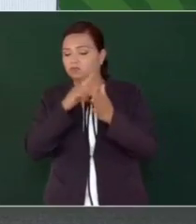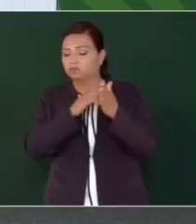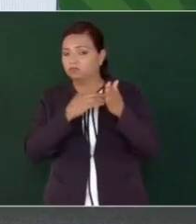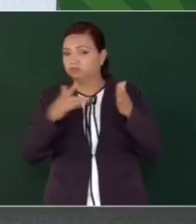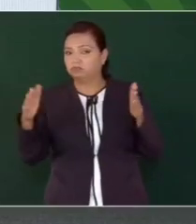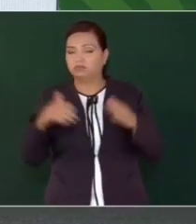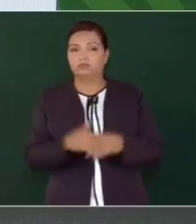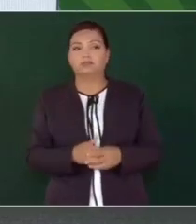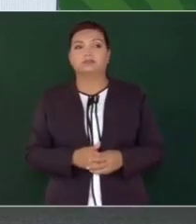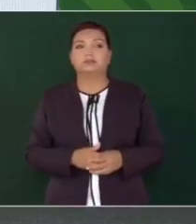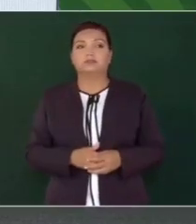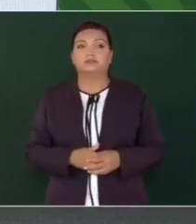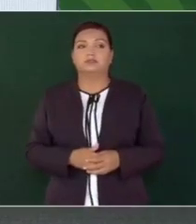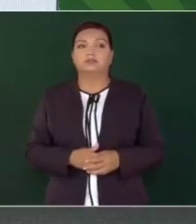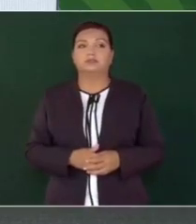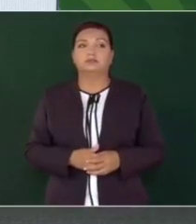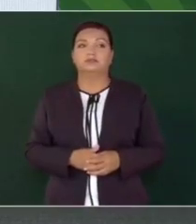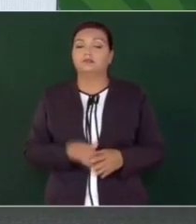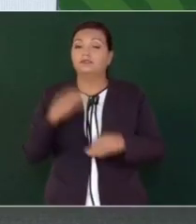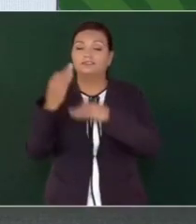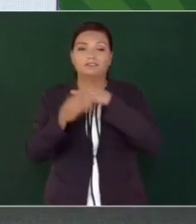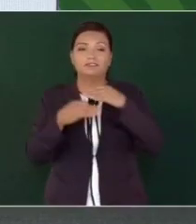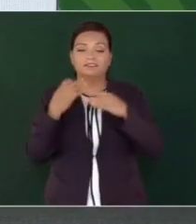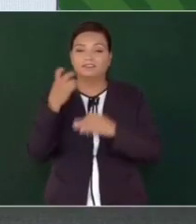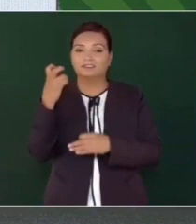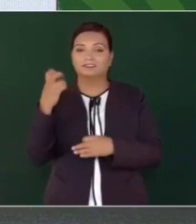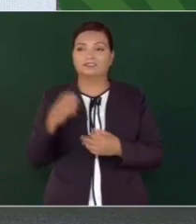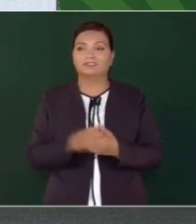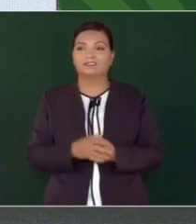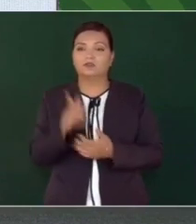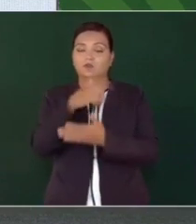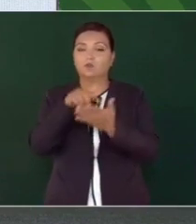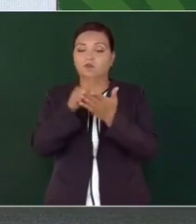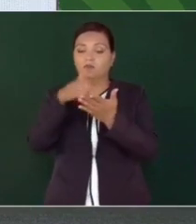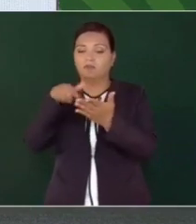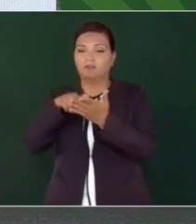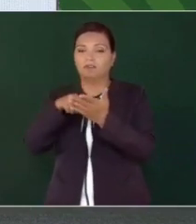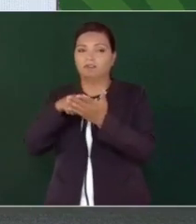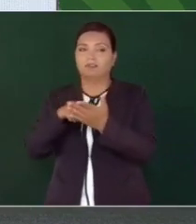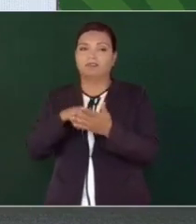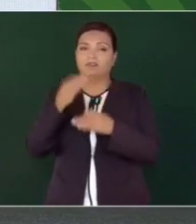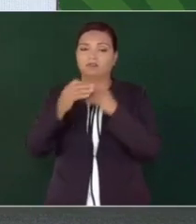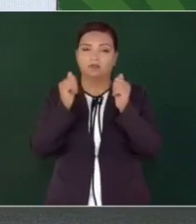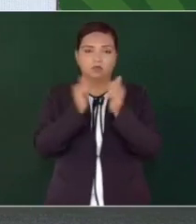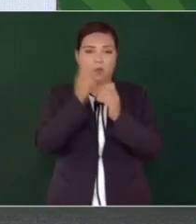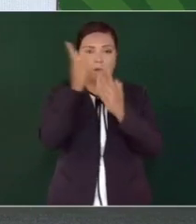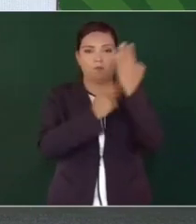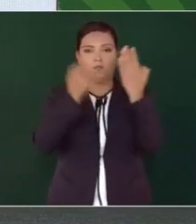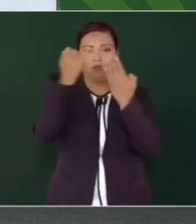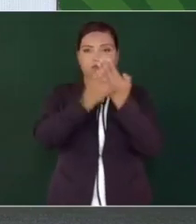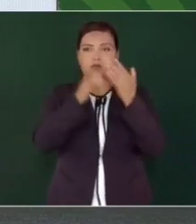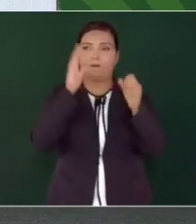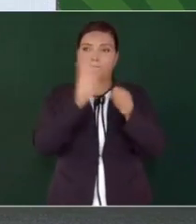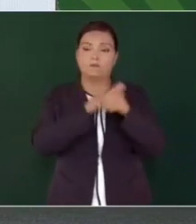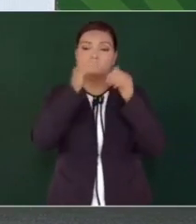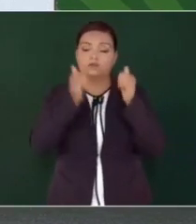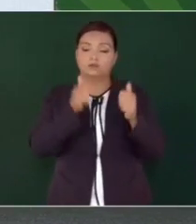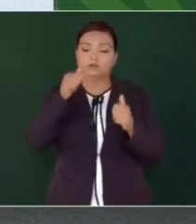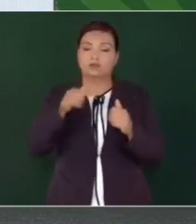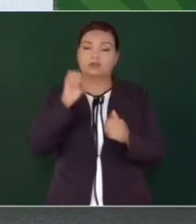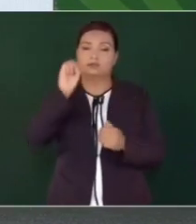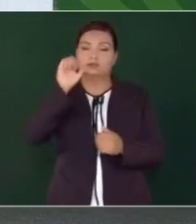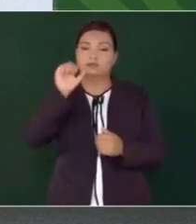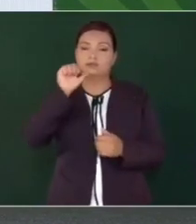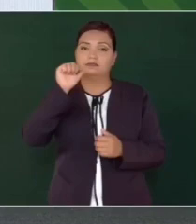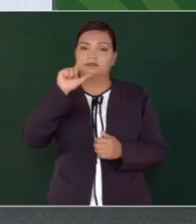región, con todos estos proyectos, porque aquí estamos en Salina